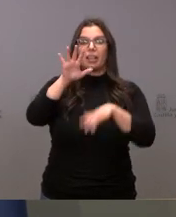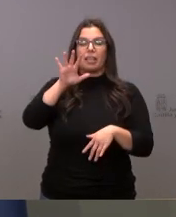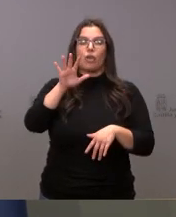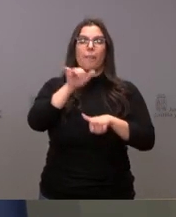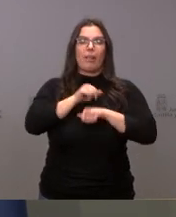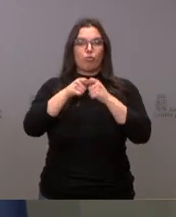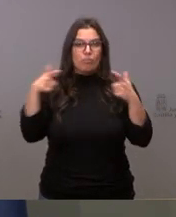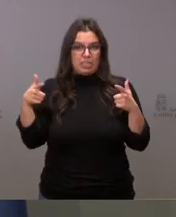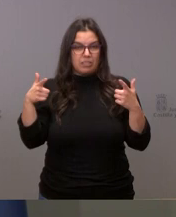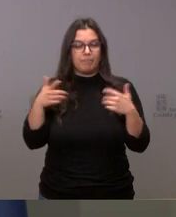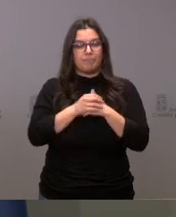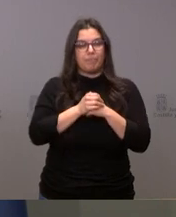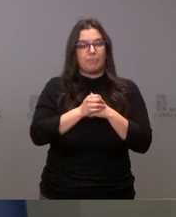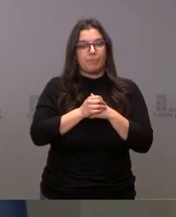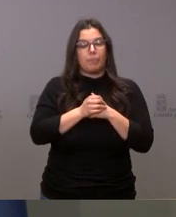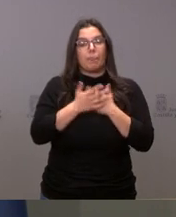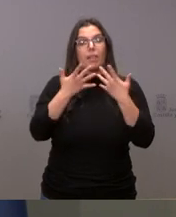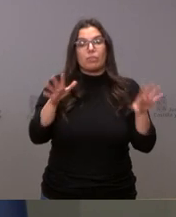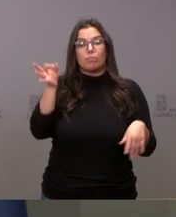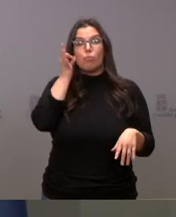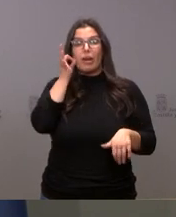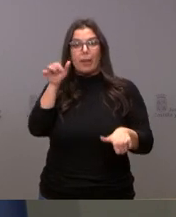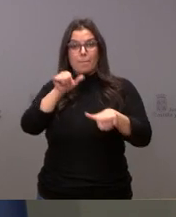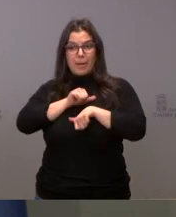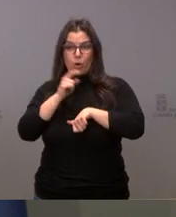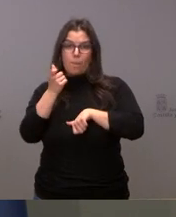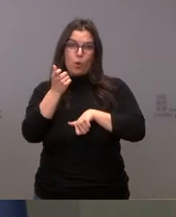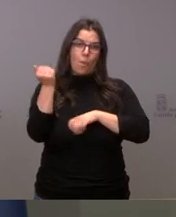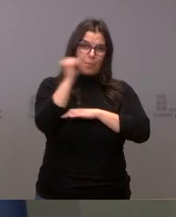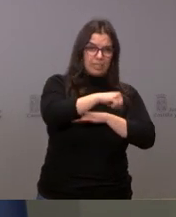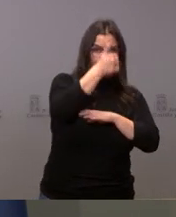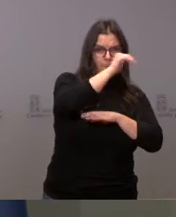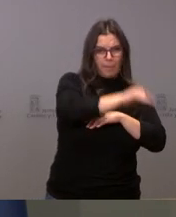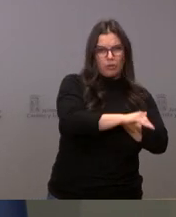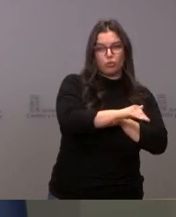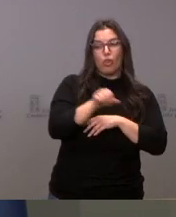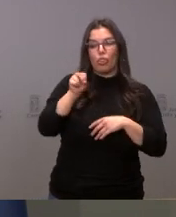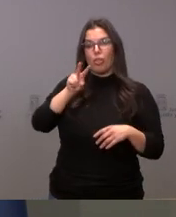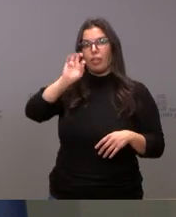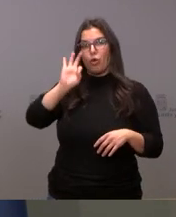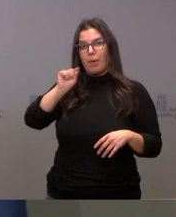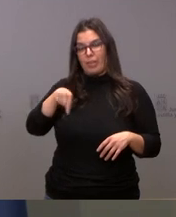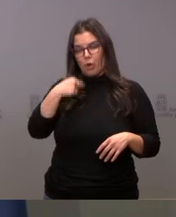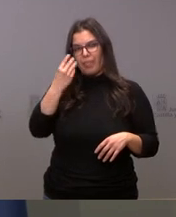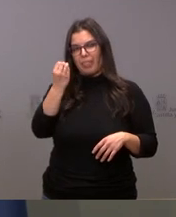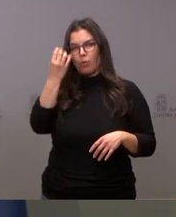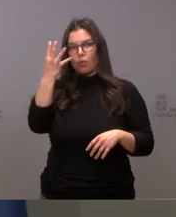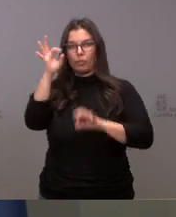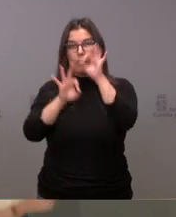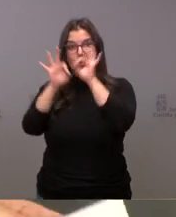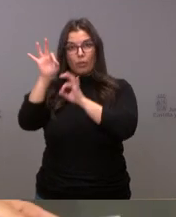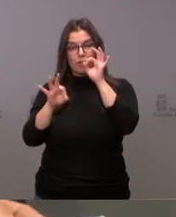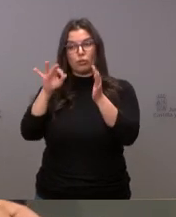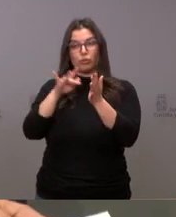más. Asimismo, la tasa de paro entre las mujeres, que es algo mayor que entre los hombres, 12,04%, es la más baja